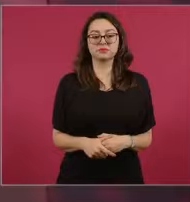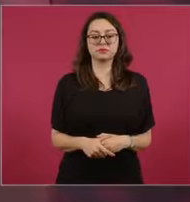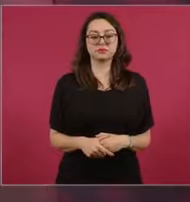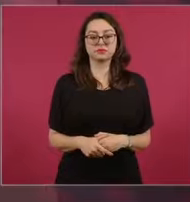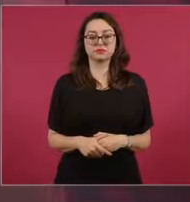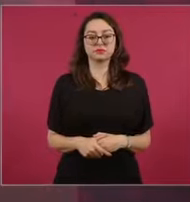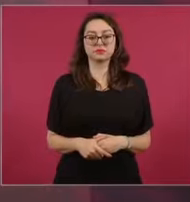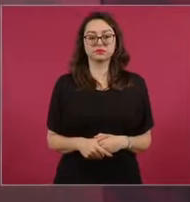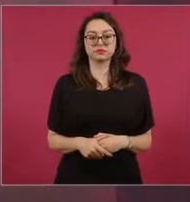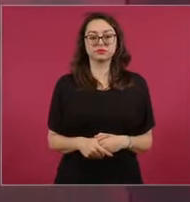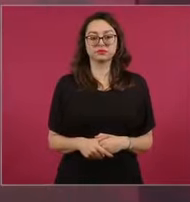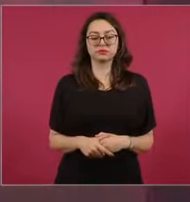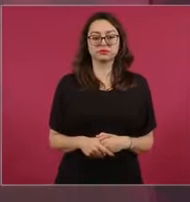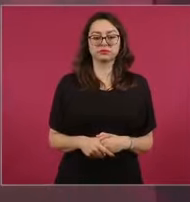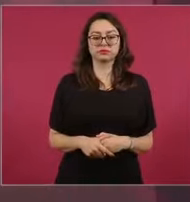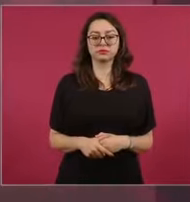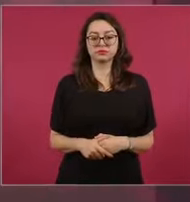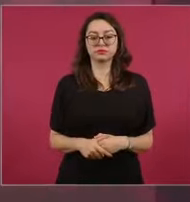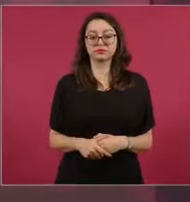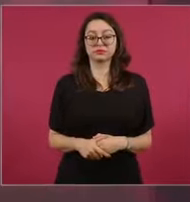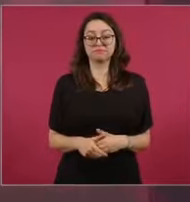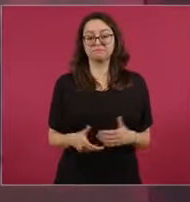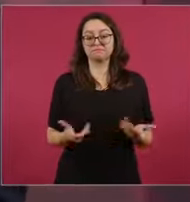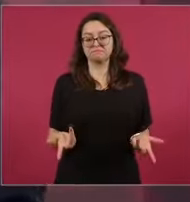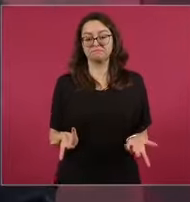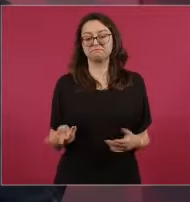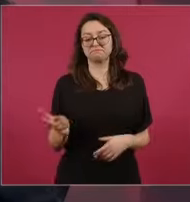puede que se caliente un poco más porque